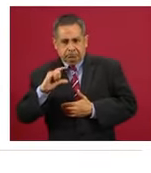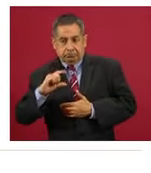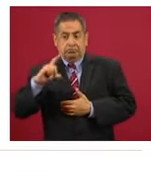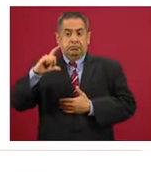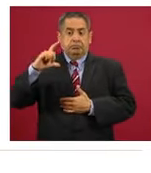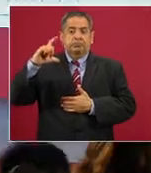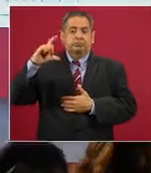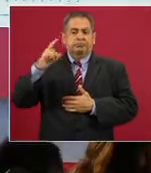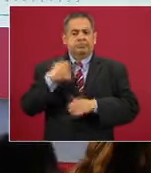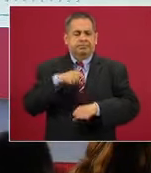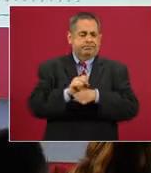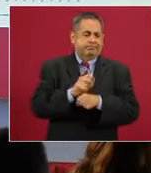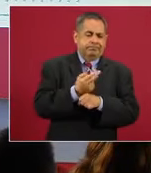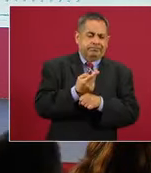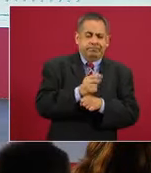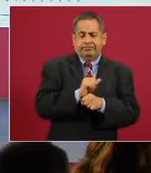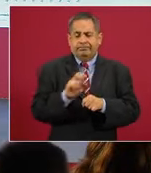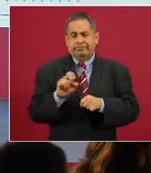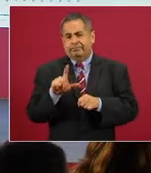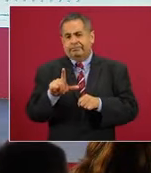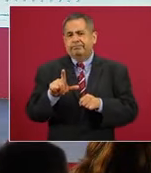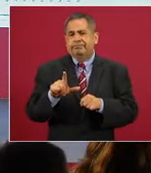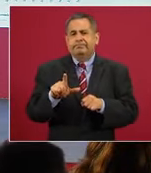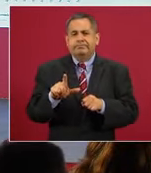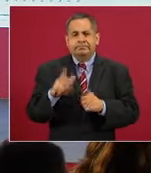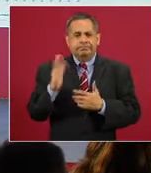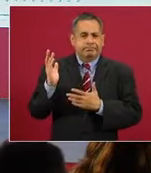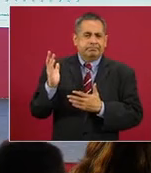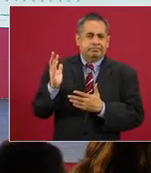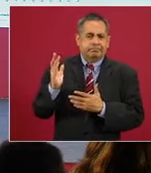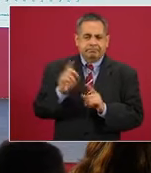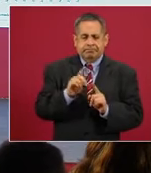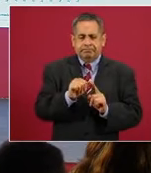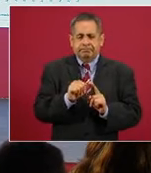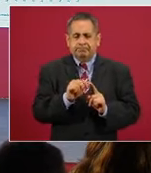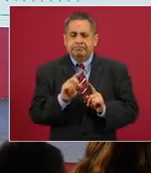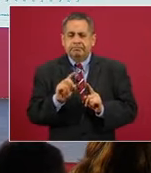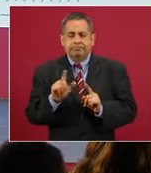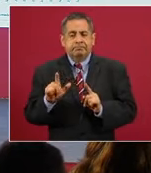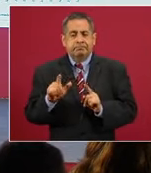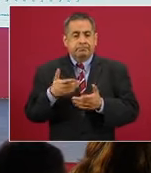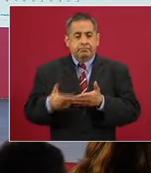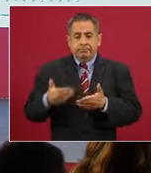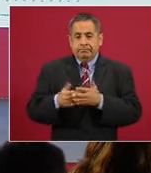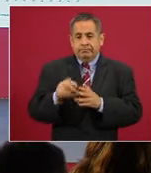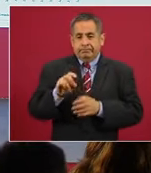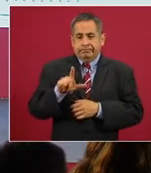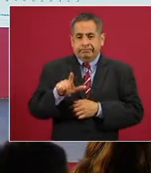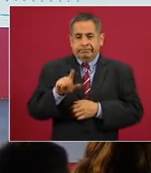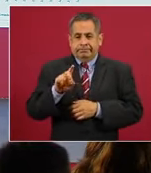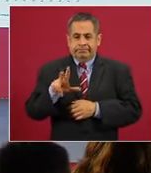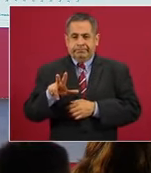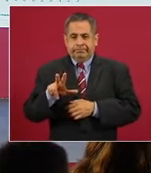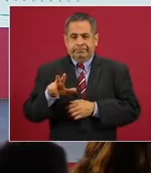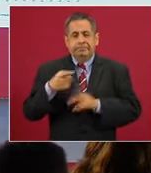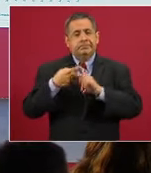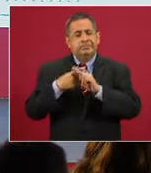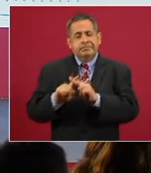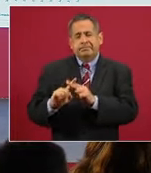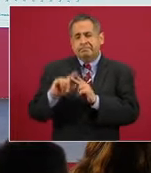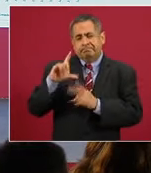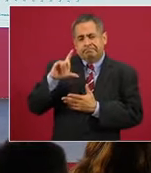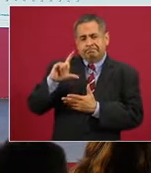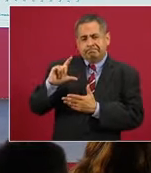semana 25 y la semana 37, bueno, 36, y apenas tenemos la 37 y la 38 en donde se